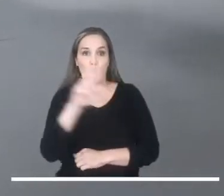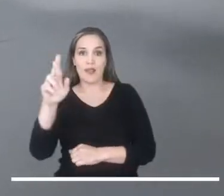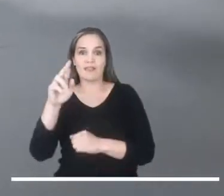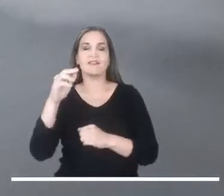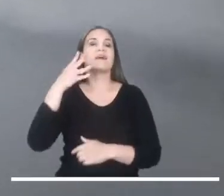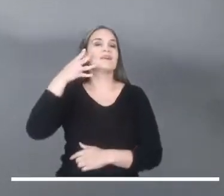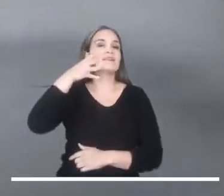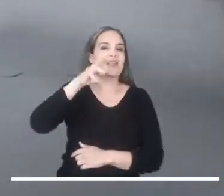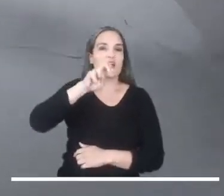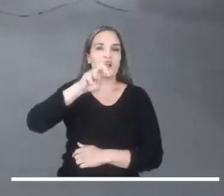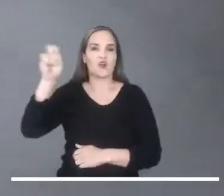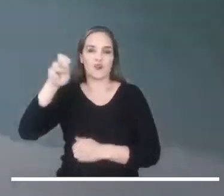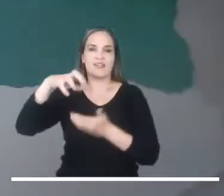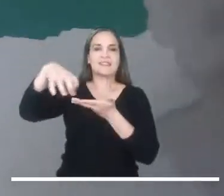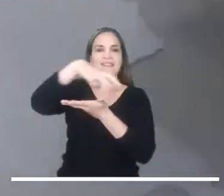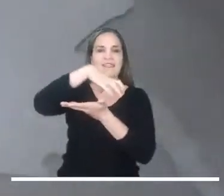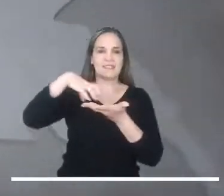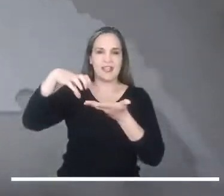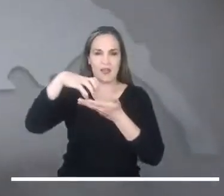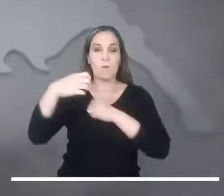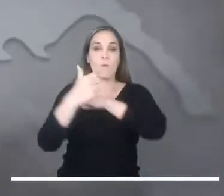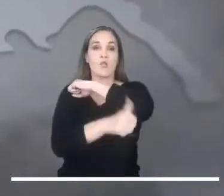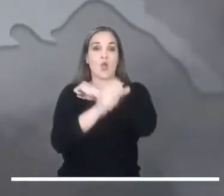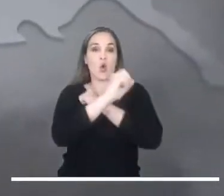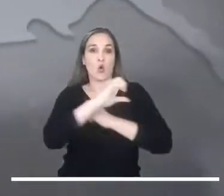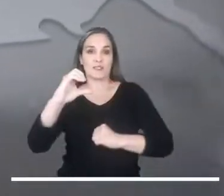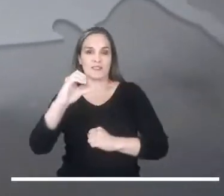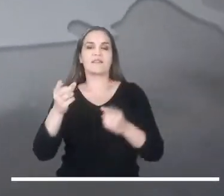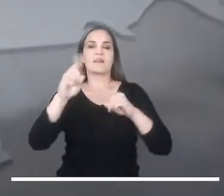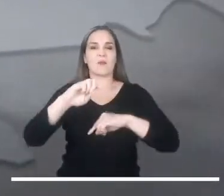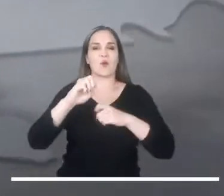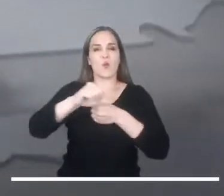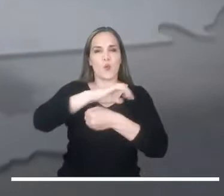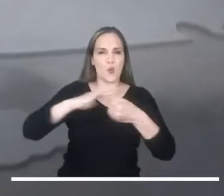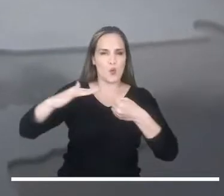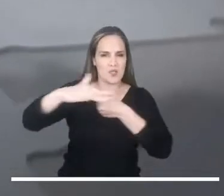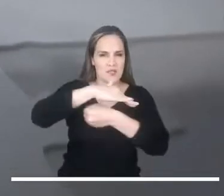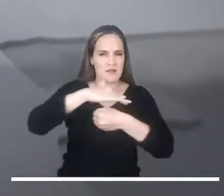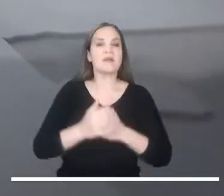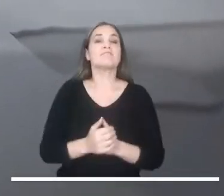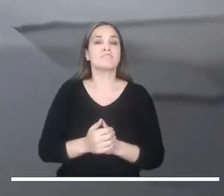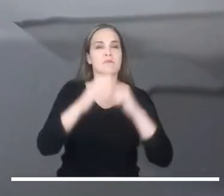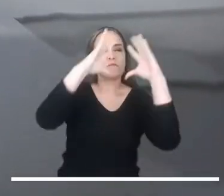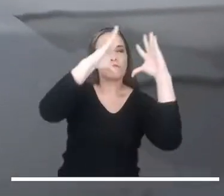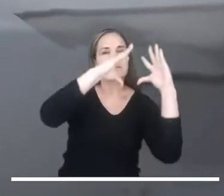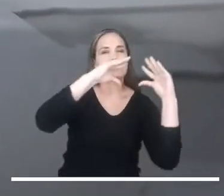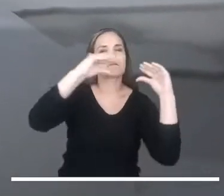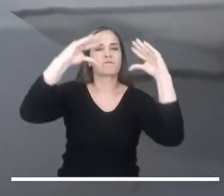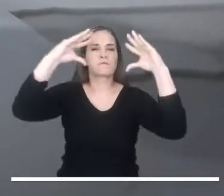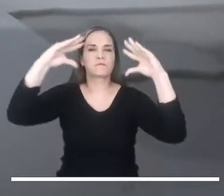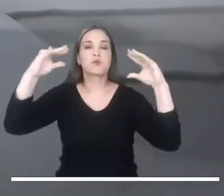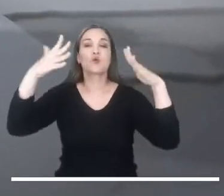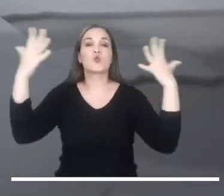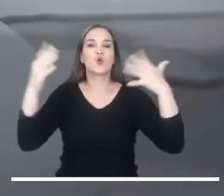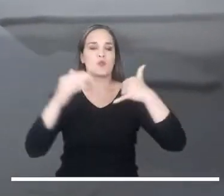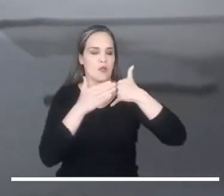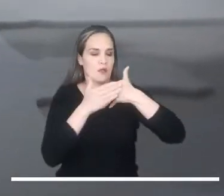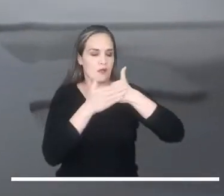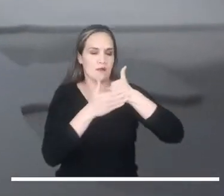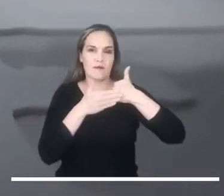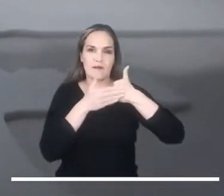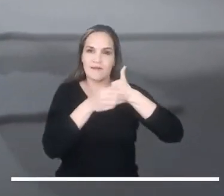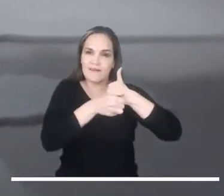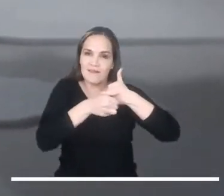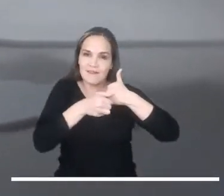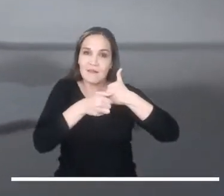Santanderes, occidente de Boyacá y Cundinamarca. Una noche entreligera y parcialmente nublada se calcula en la